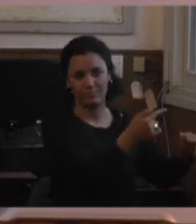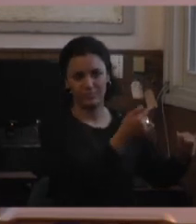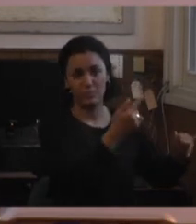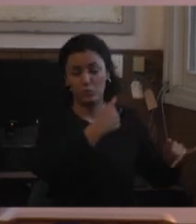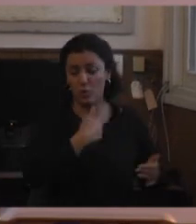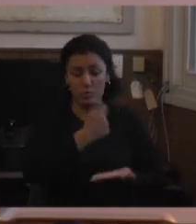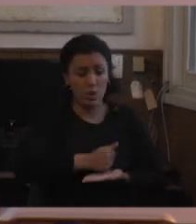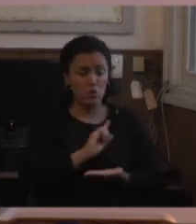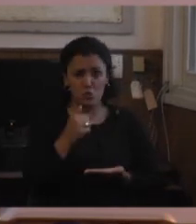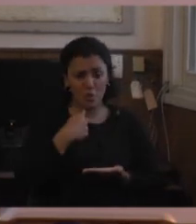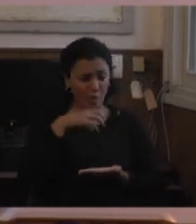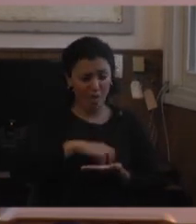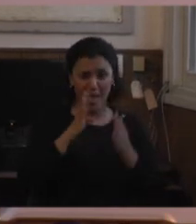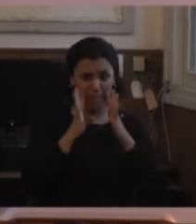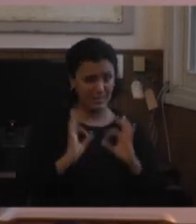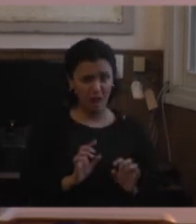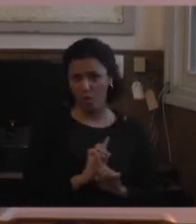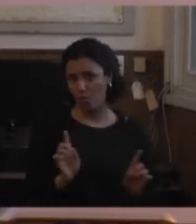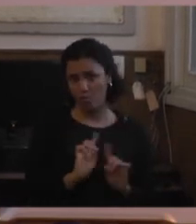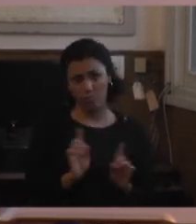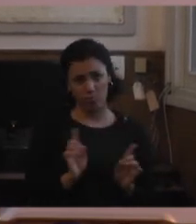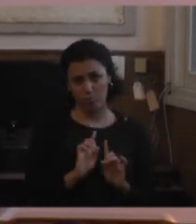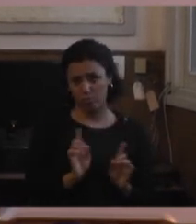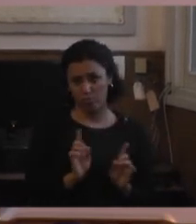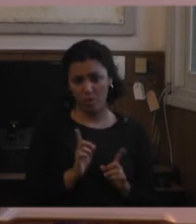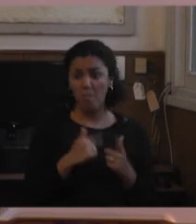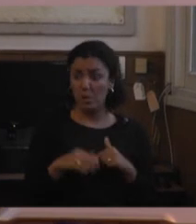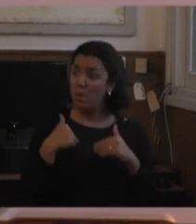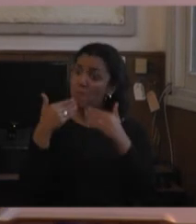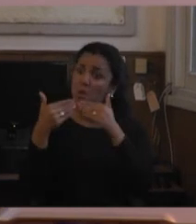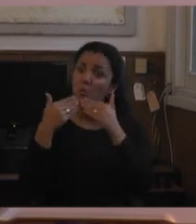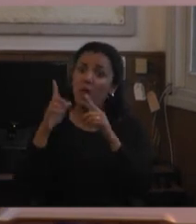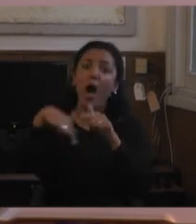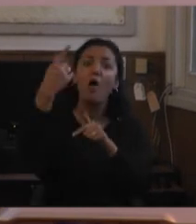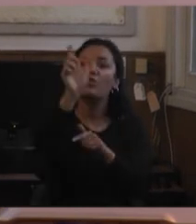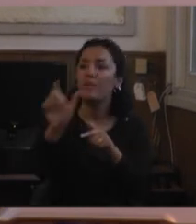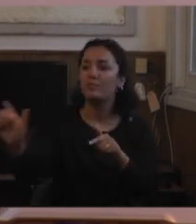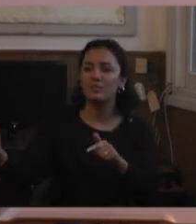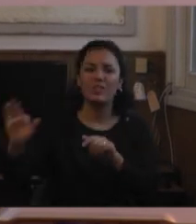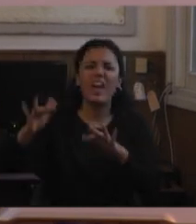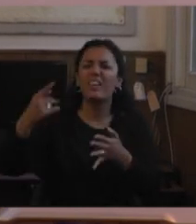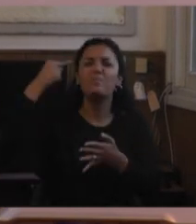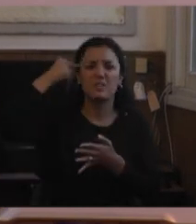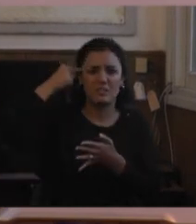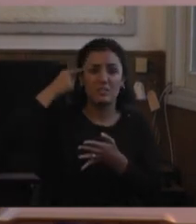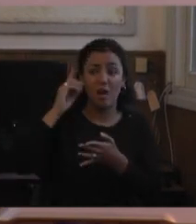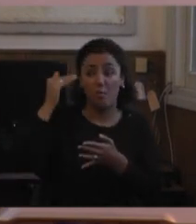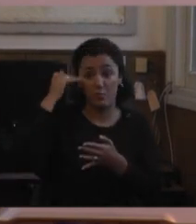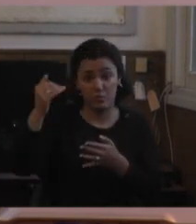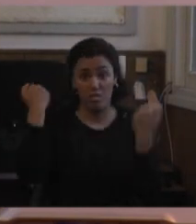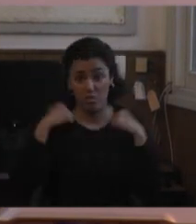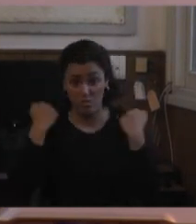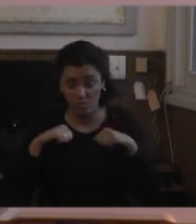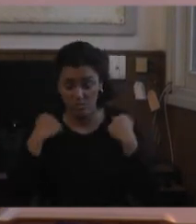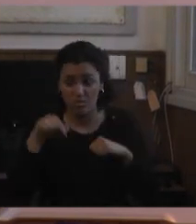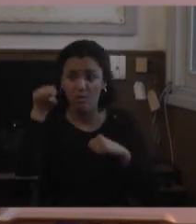claro yo no soy especialista pero voy a empezar a preguntarles ¿qué dicen otros? entonces salí a preguntar a profesores de educación física que